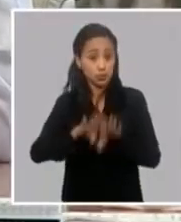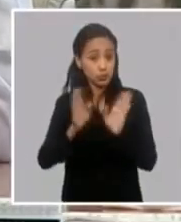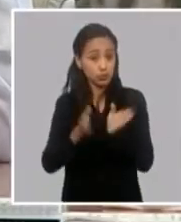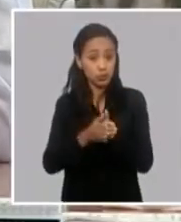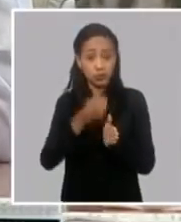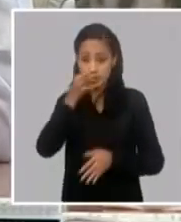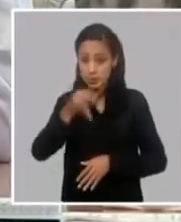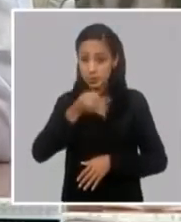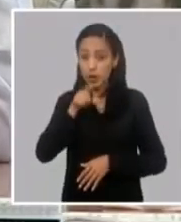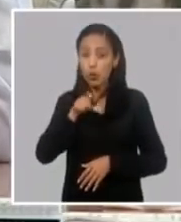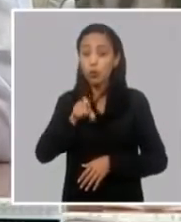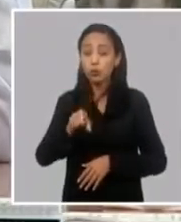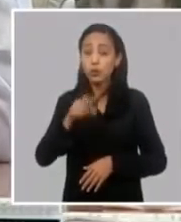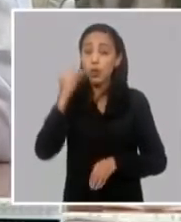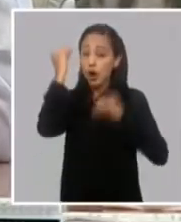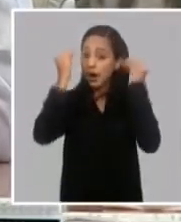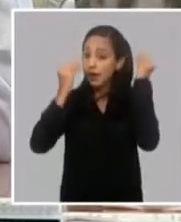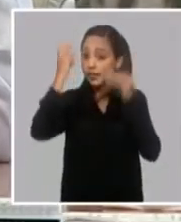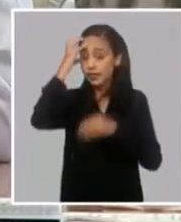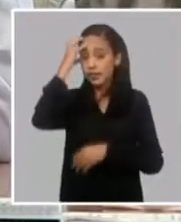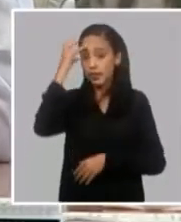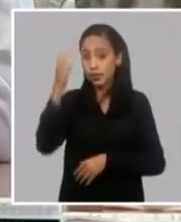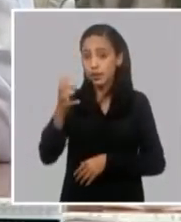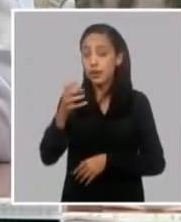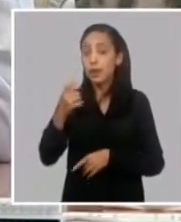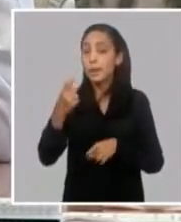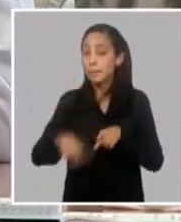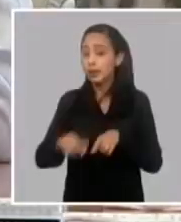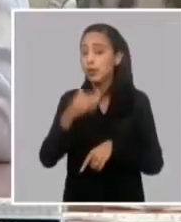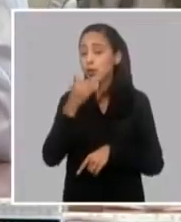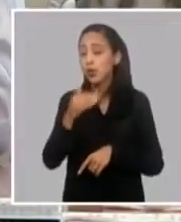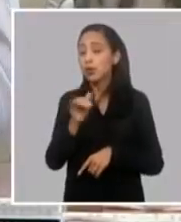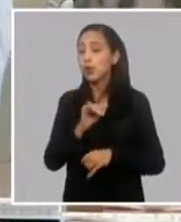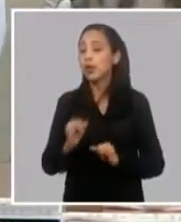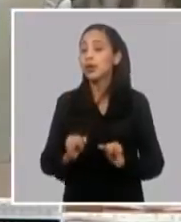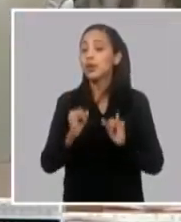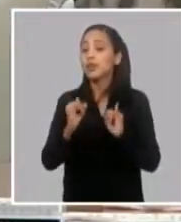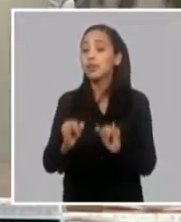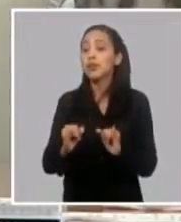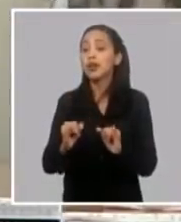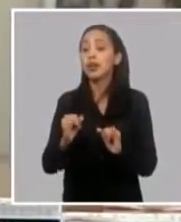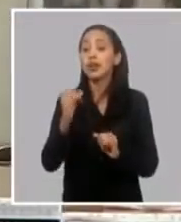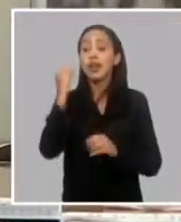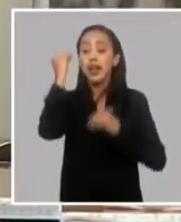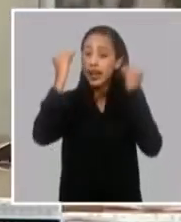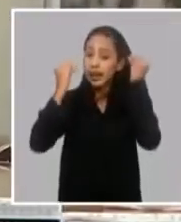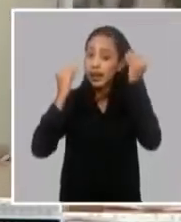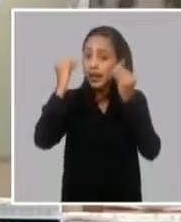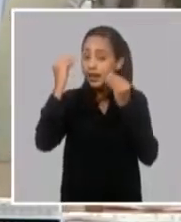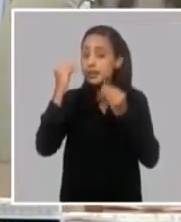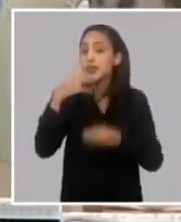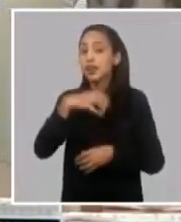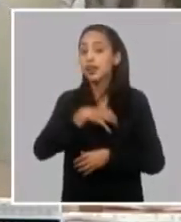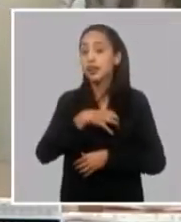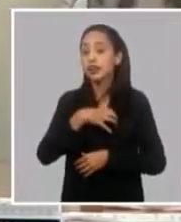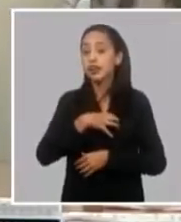por parte de la actividad del gobierno, sería bueno también actualizar las valoraciones que tenemos